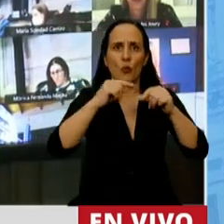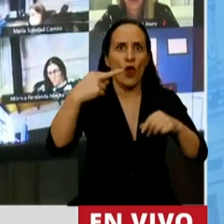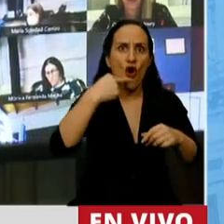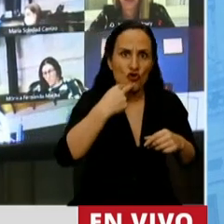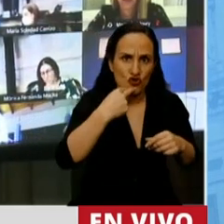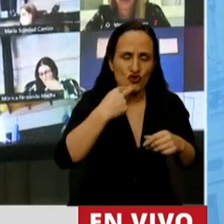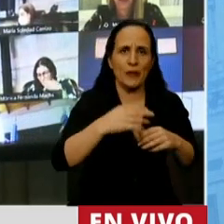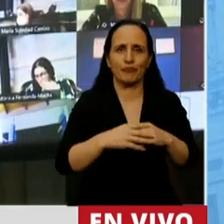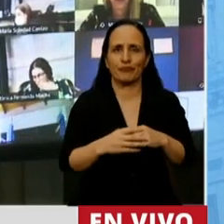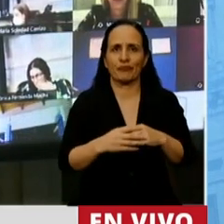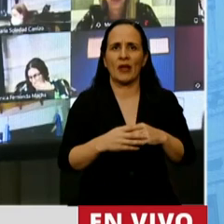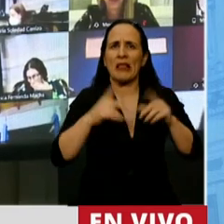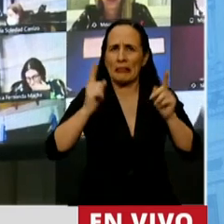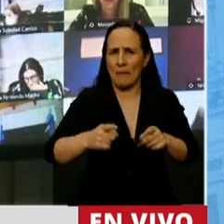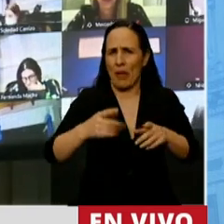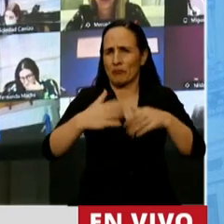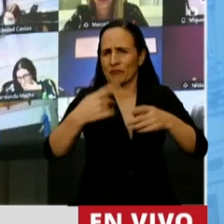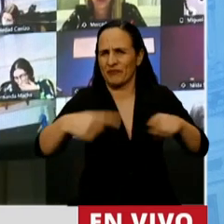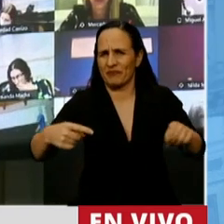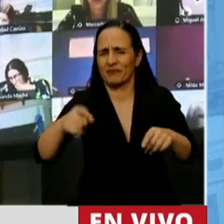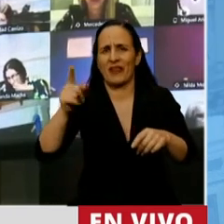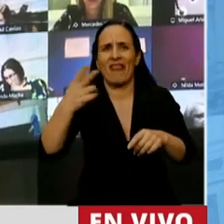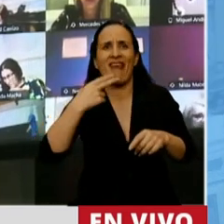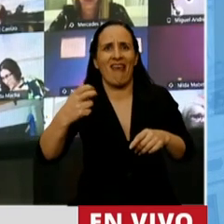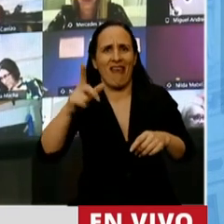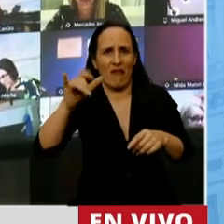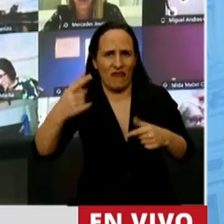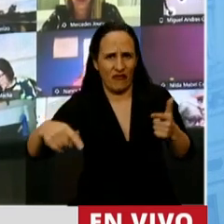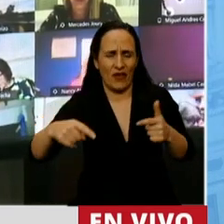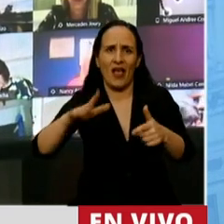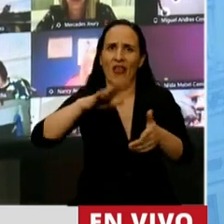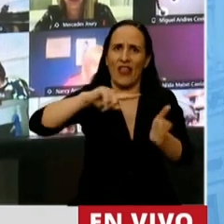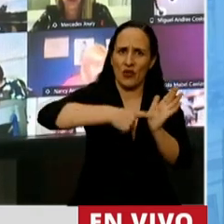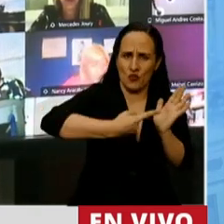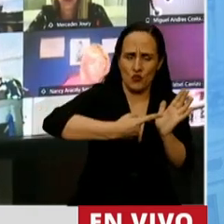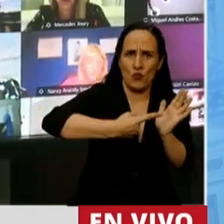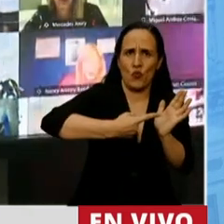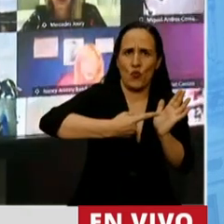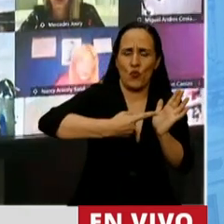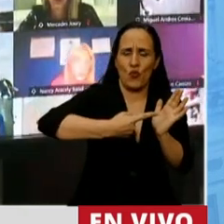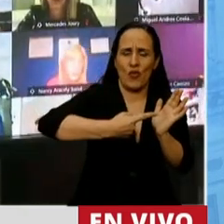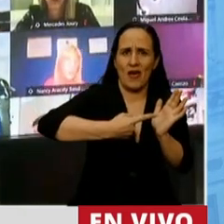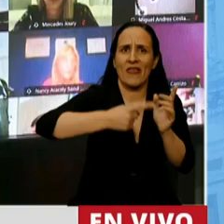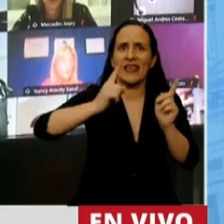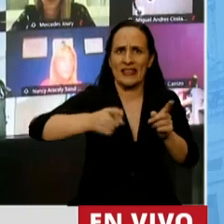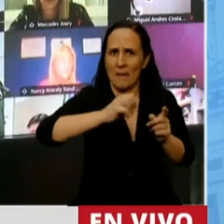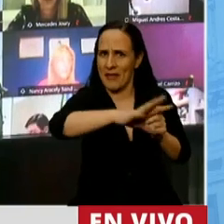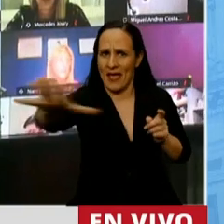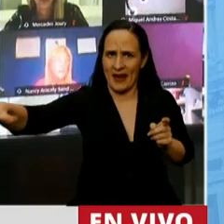como nuevas obras de energía eléctrica, tanto urbanas como rurales,